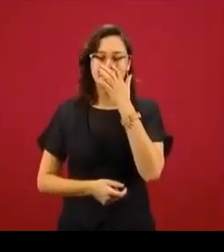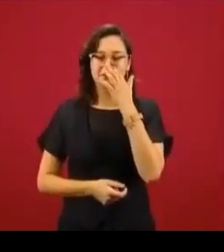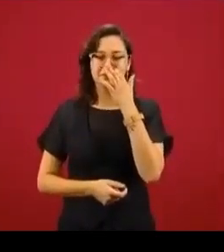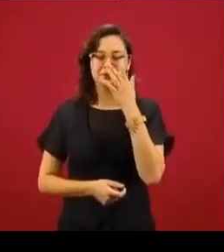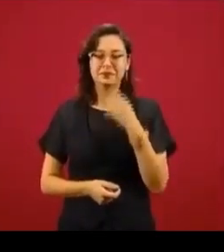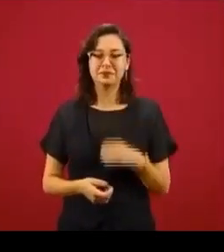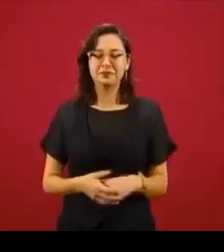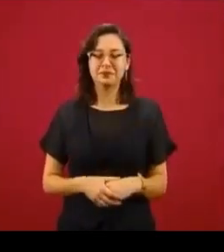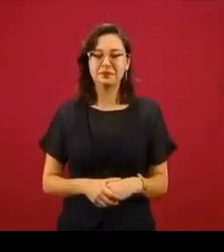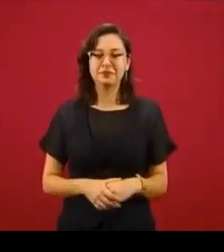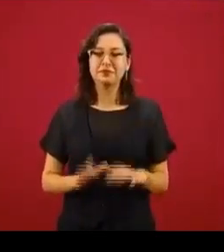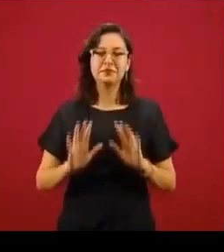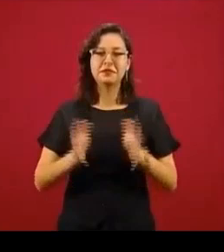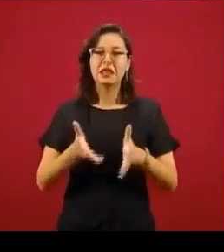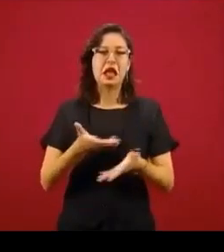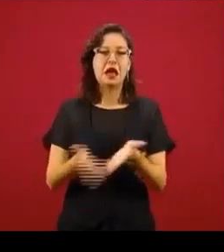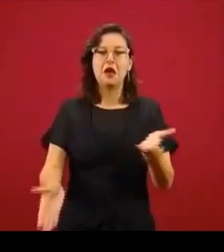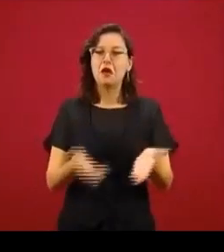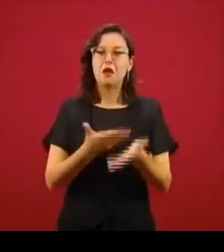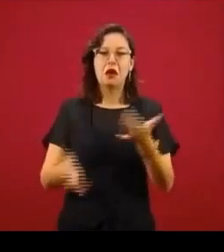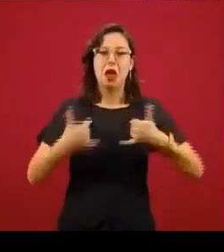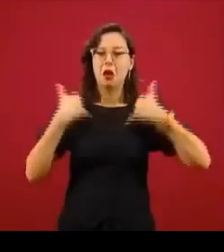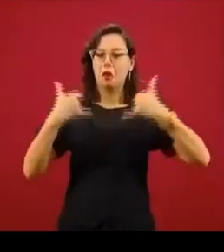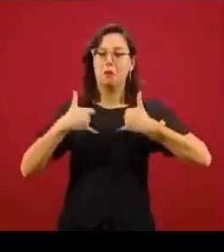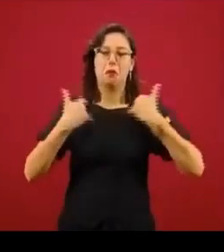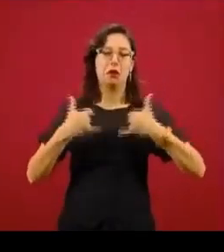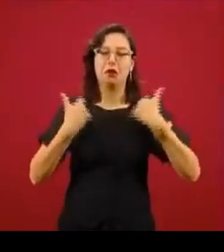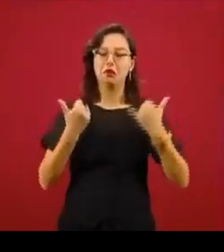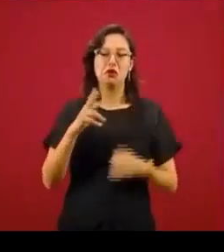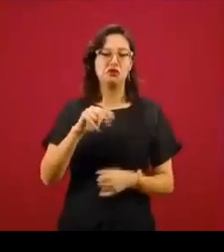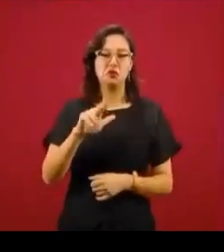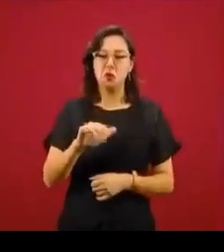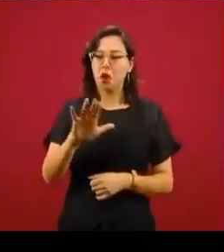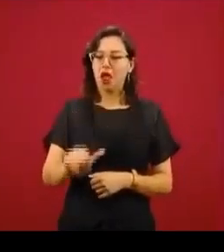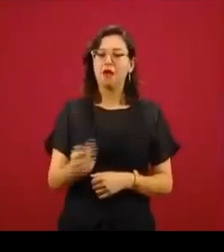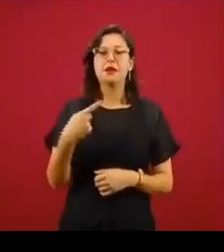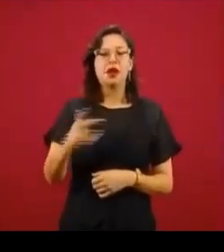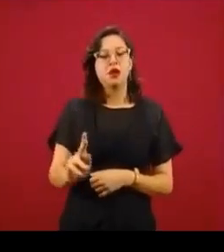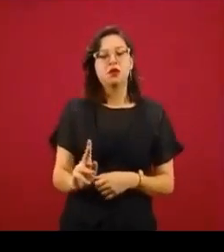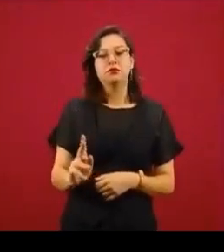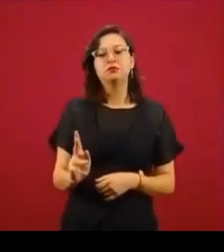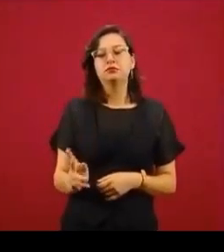Ya eso ya no se usa, ahora los jóvenes ya no, pero bueno, pañuelito blanco.